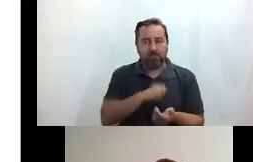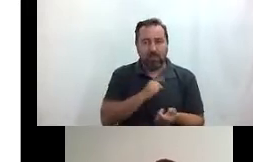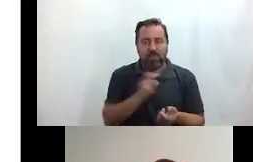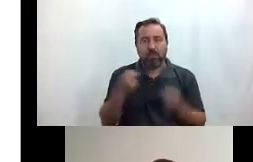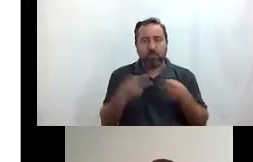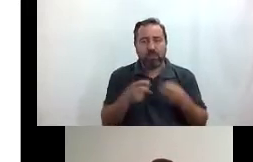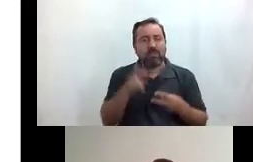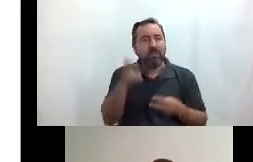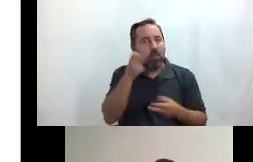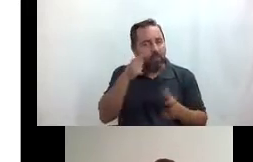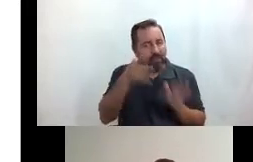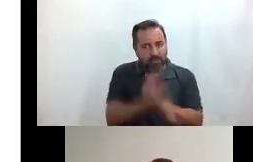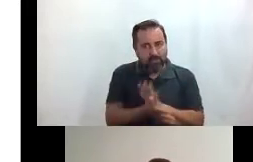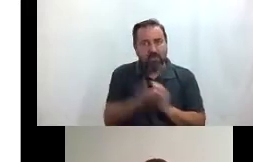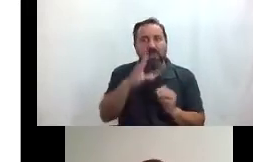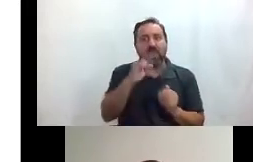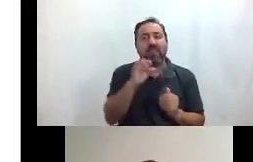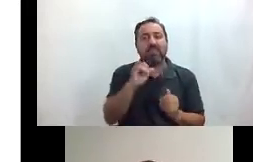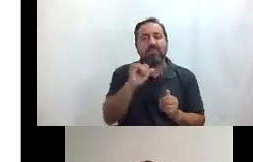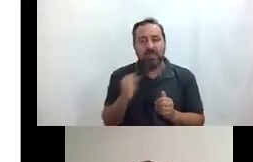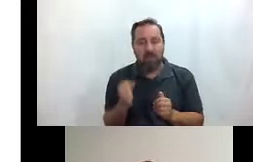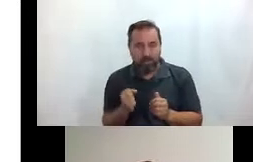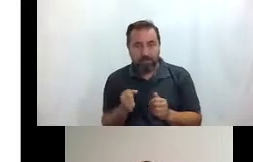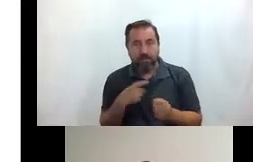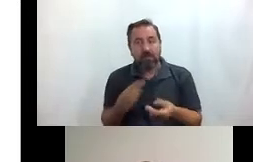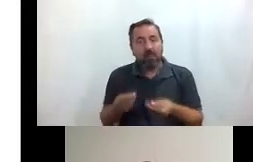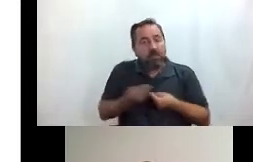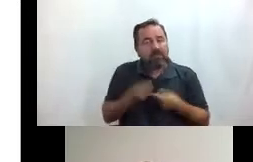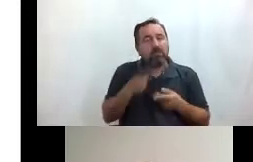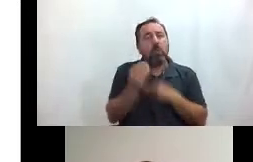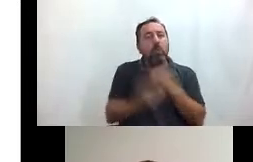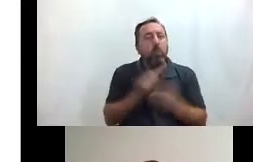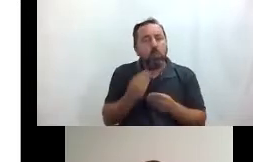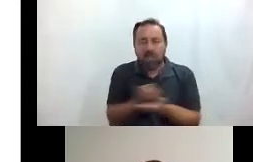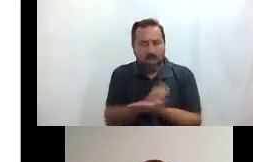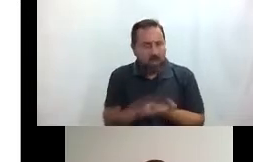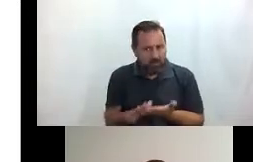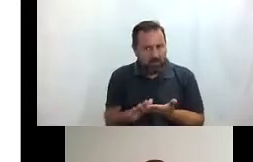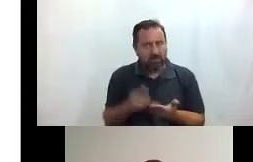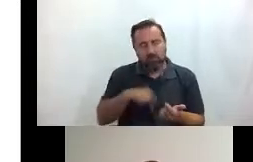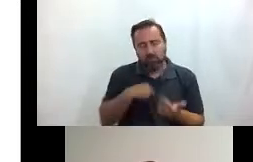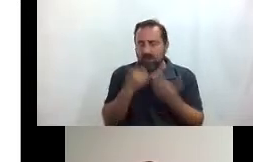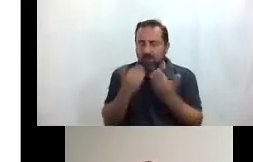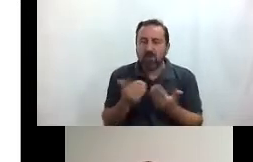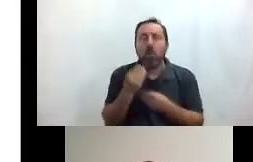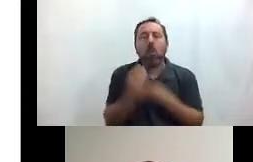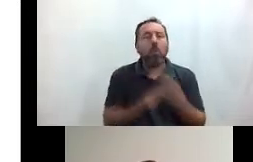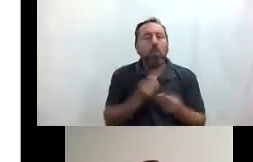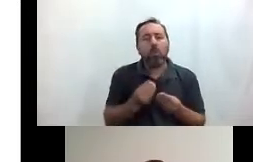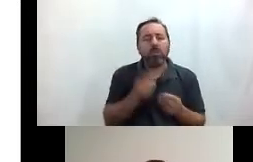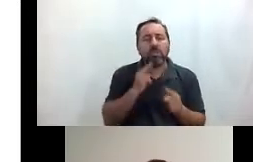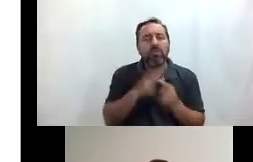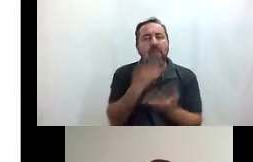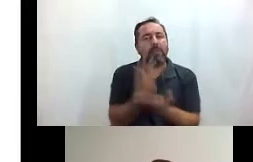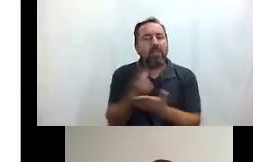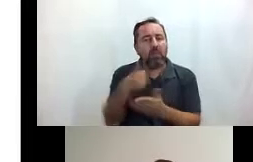y audiodescripción EFESIA que nos ha cedido la utilización gratuita que solo tenemos que agradecer mucho la utilización de la aplicación